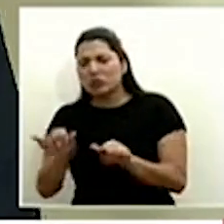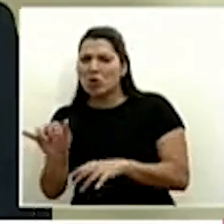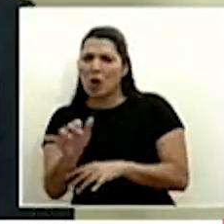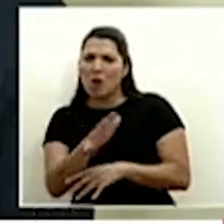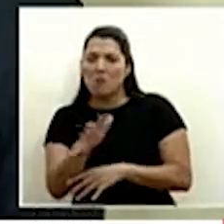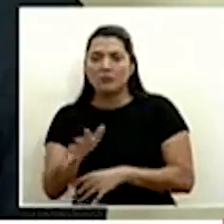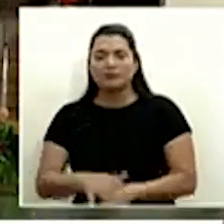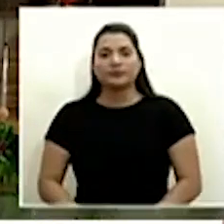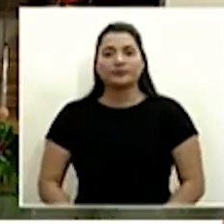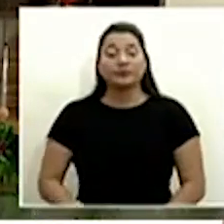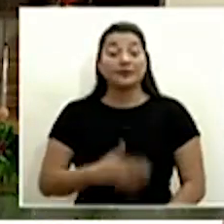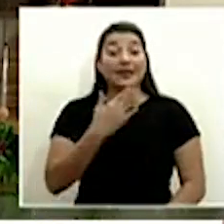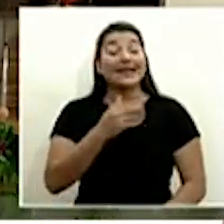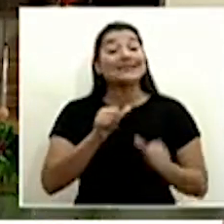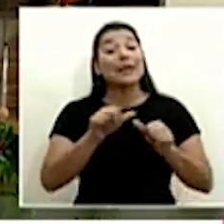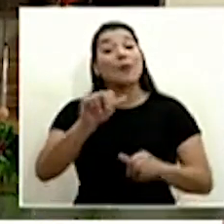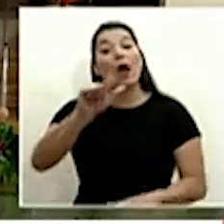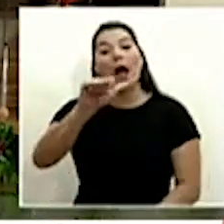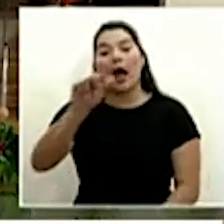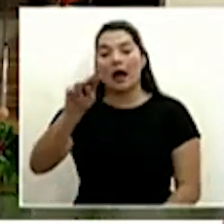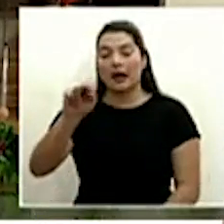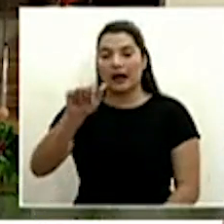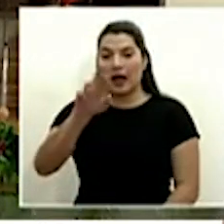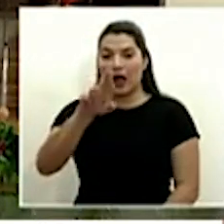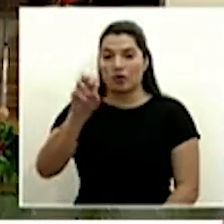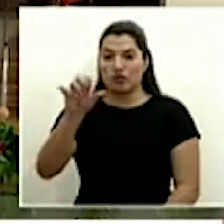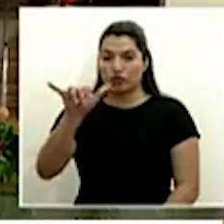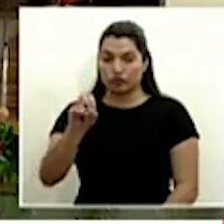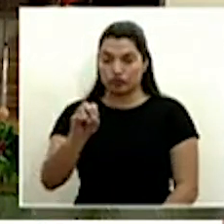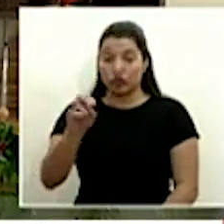gracias continuamos con Alan Arroyo de Noticias Colombia